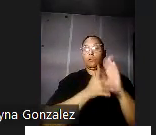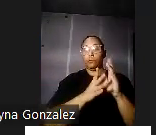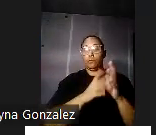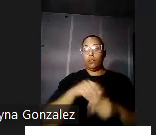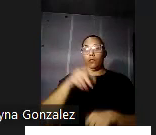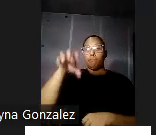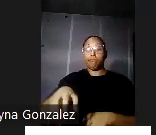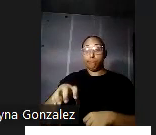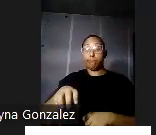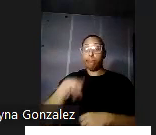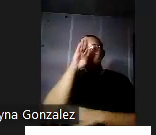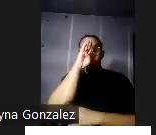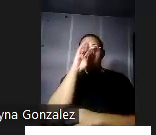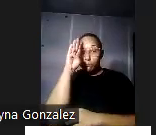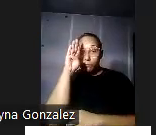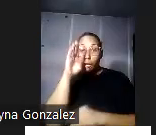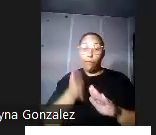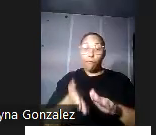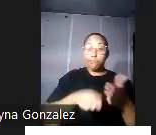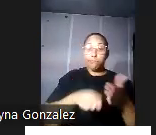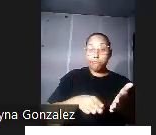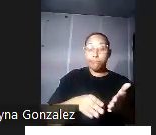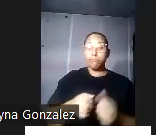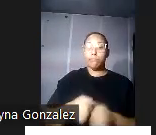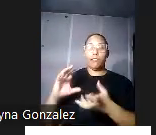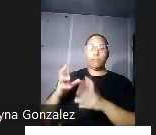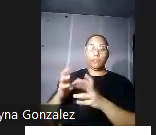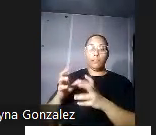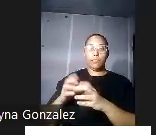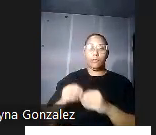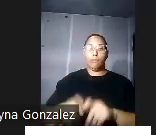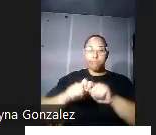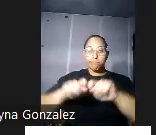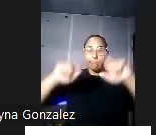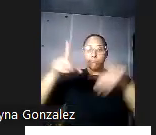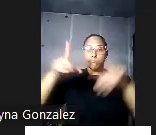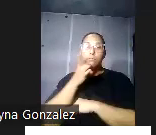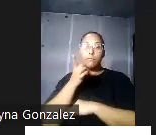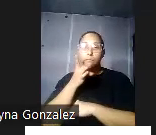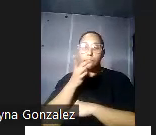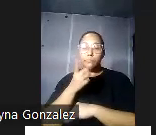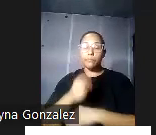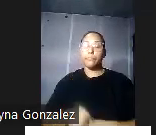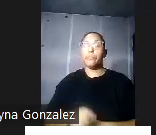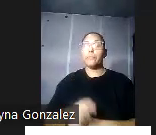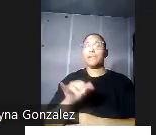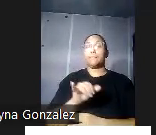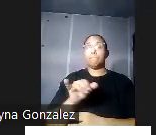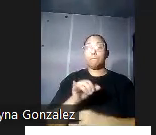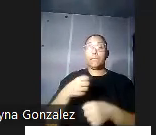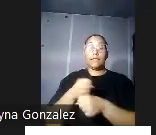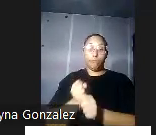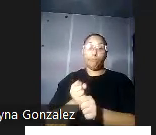mataderos, lavanderías públicas y una planta de gas para la iluminación. Además, se propuso expropiar parte de la zona